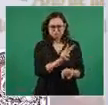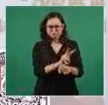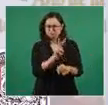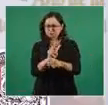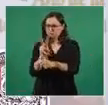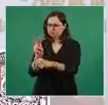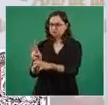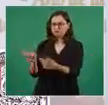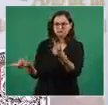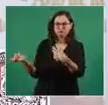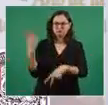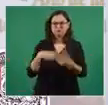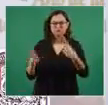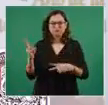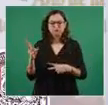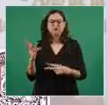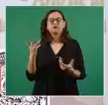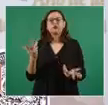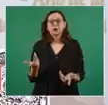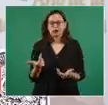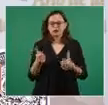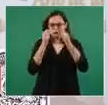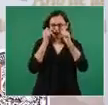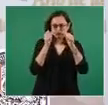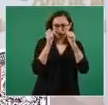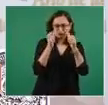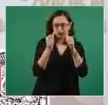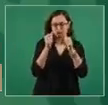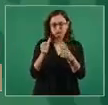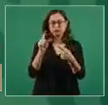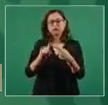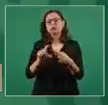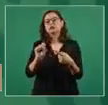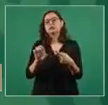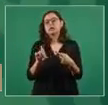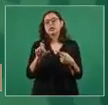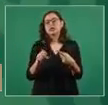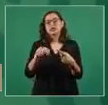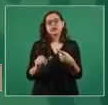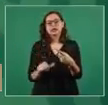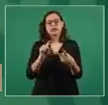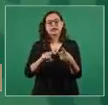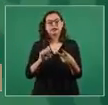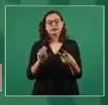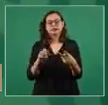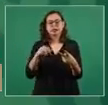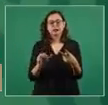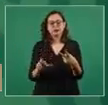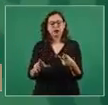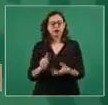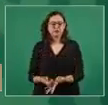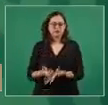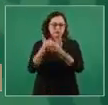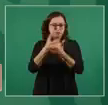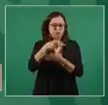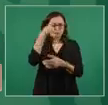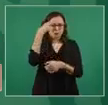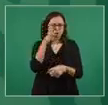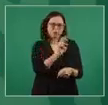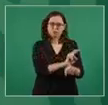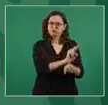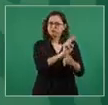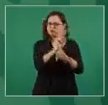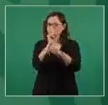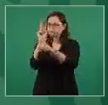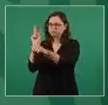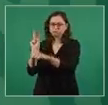de la Secretaría de Defensa y con el apoyo de la Secretaría de Marina. Tenemos